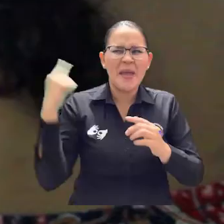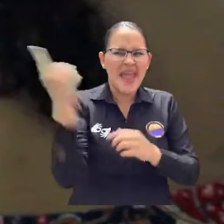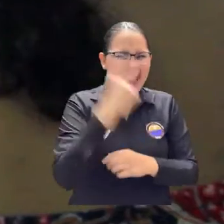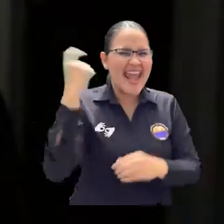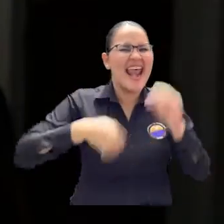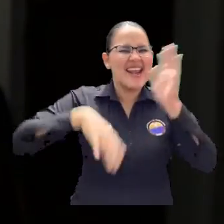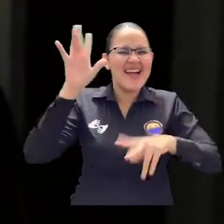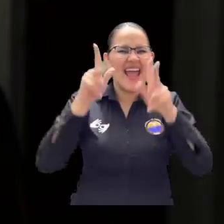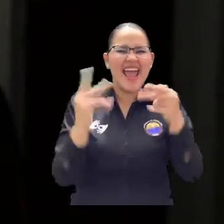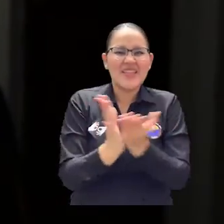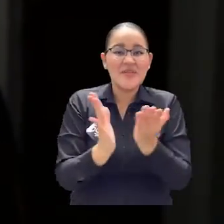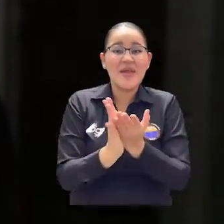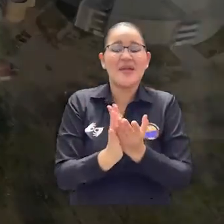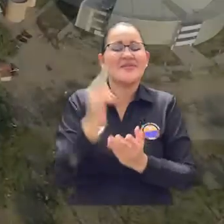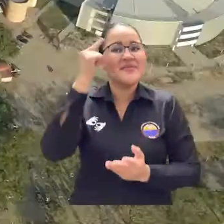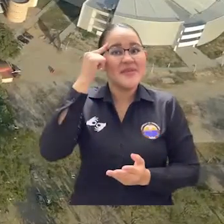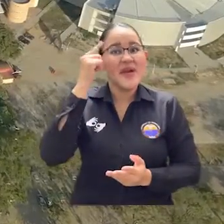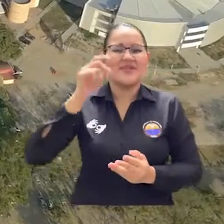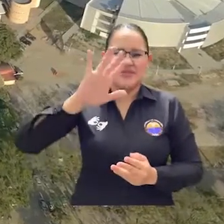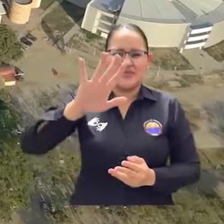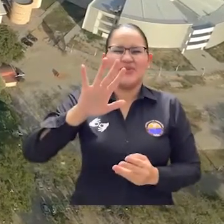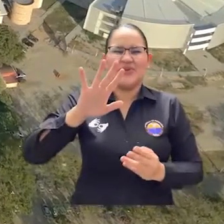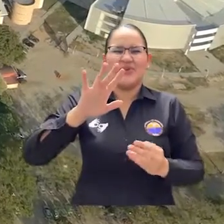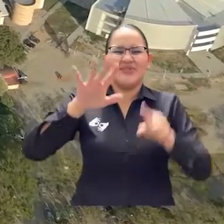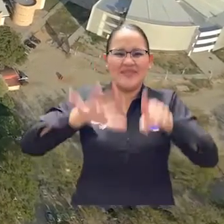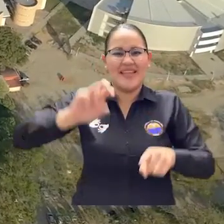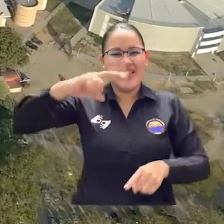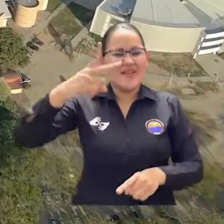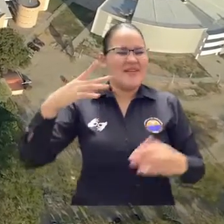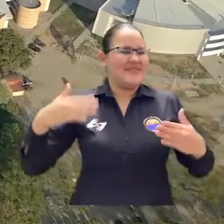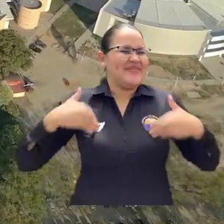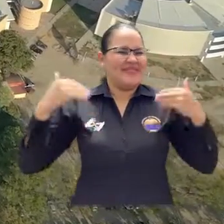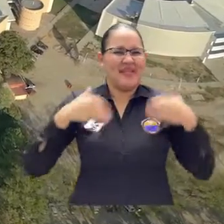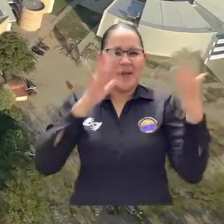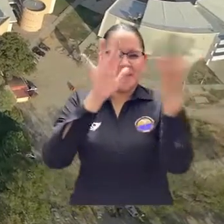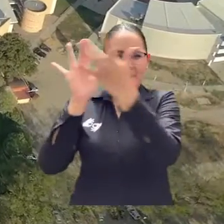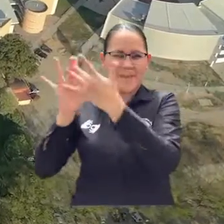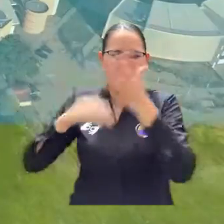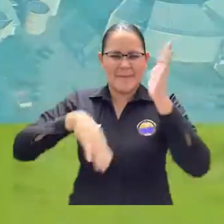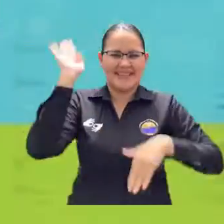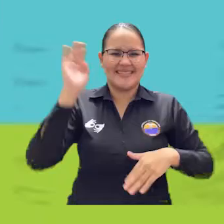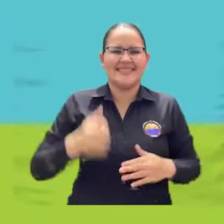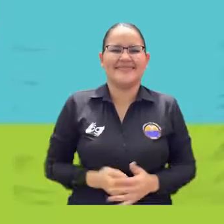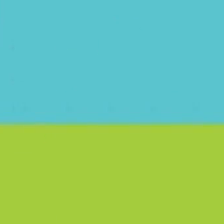universitaria reciben el periodo 2022 más conectados que nunca.